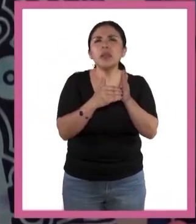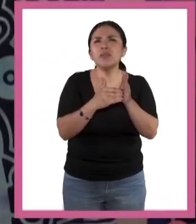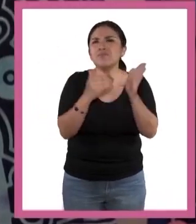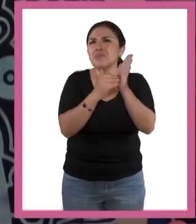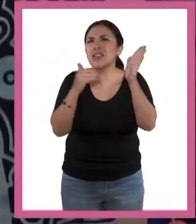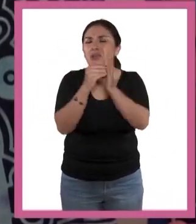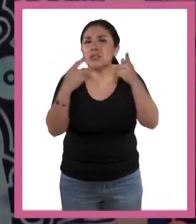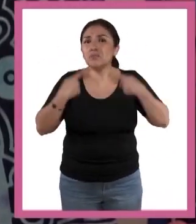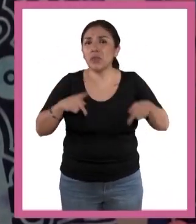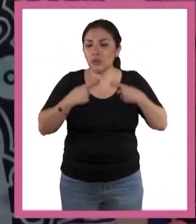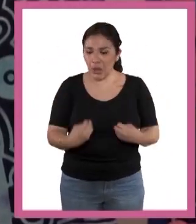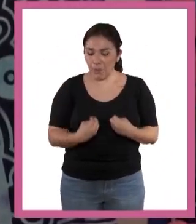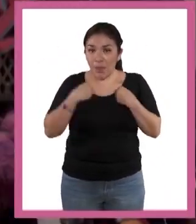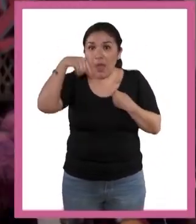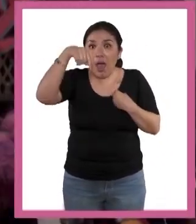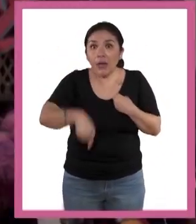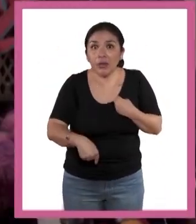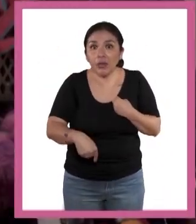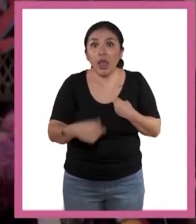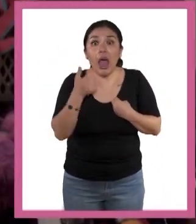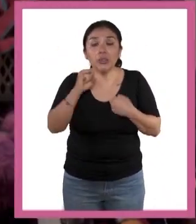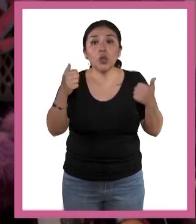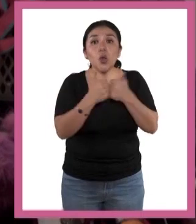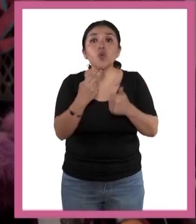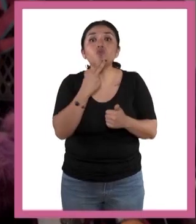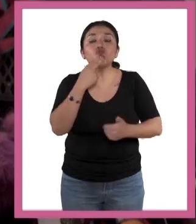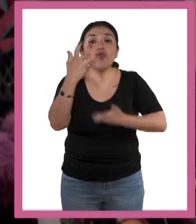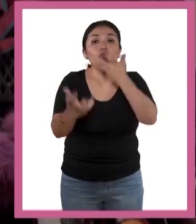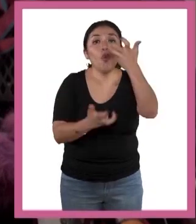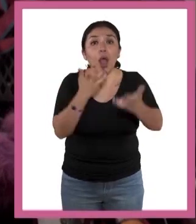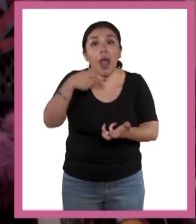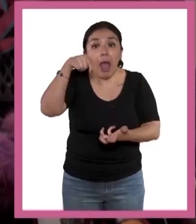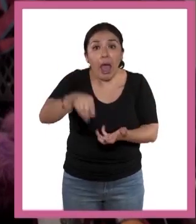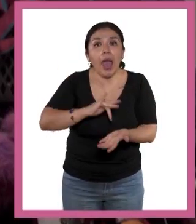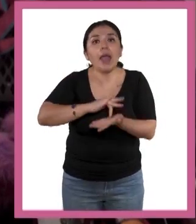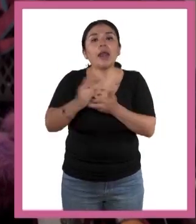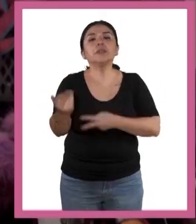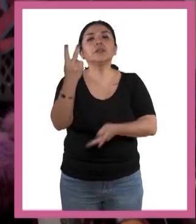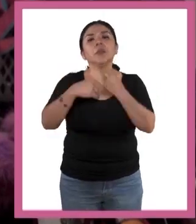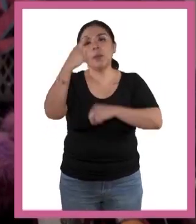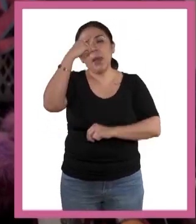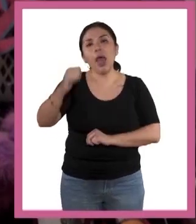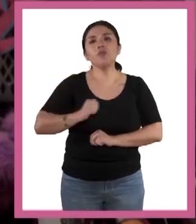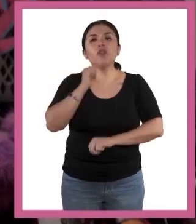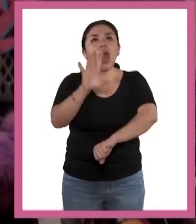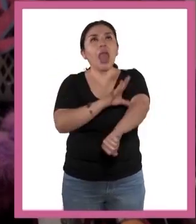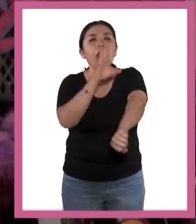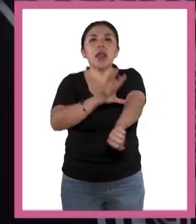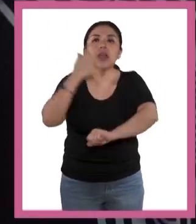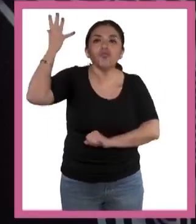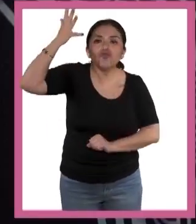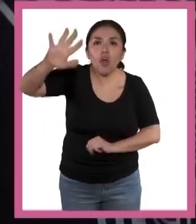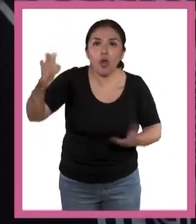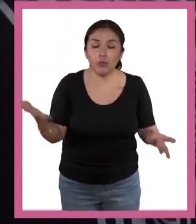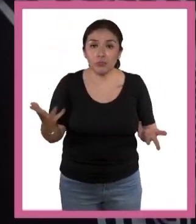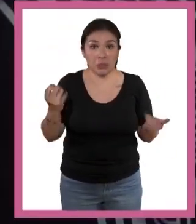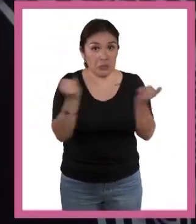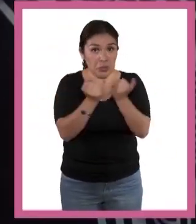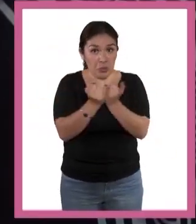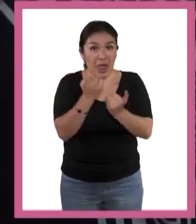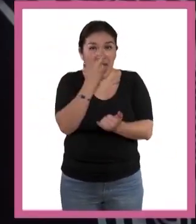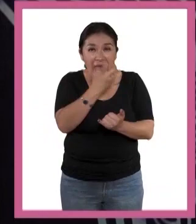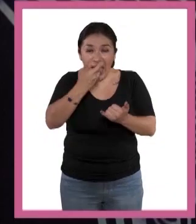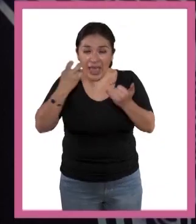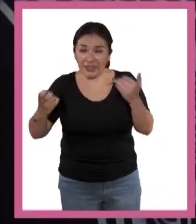de personas que vivimos en el planeta. Del uso del fuego, hemos desarrollado hasta el aprovechamiento de la energía solar. Por supuesto,